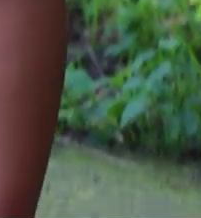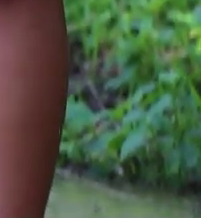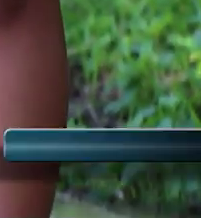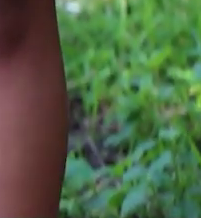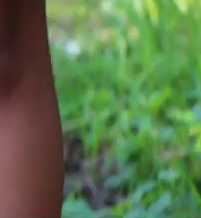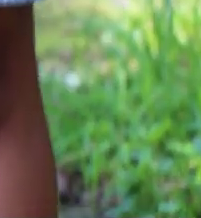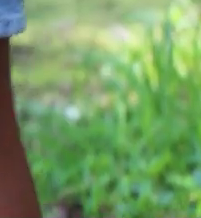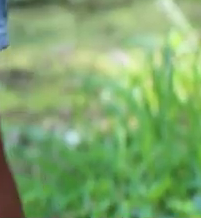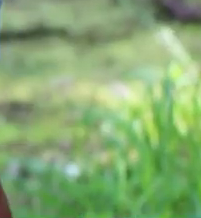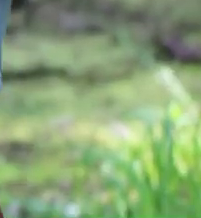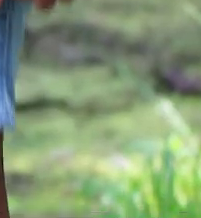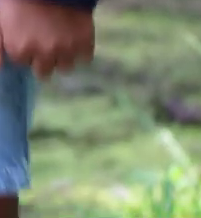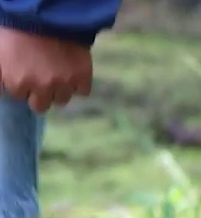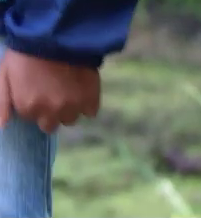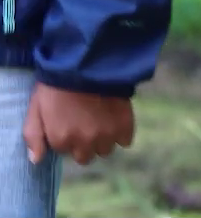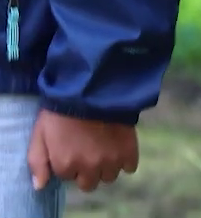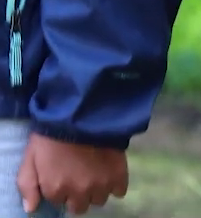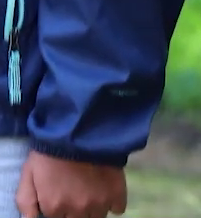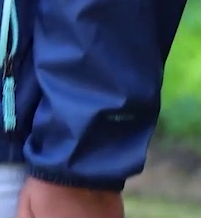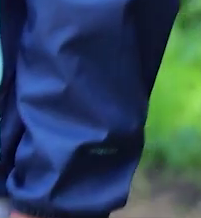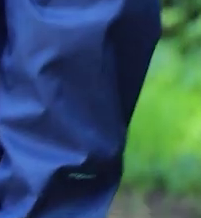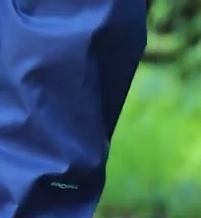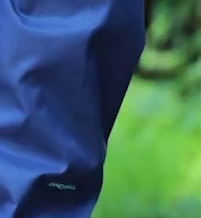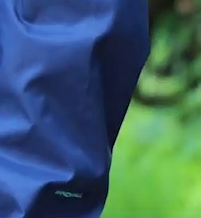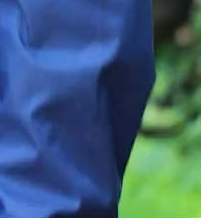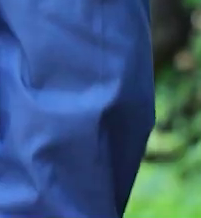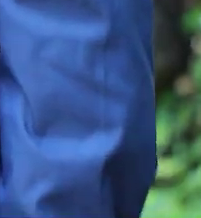Bien. Muy bien.